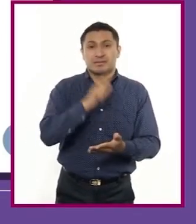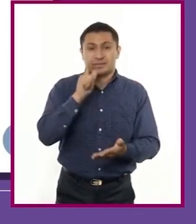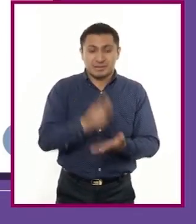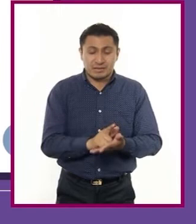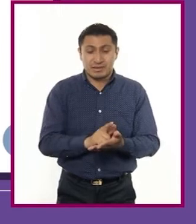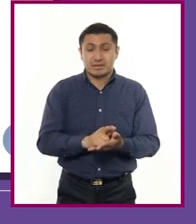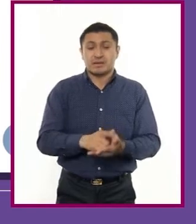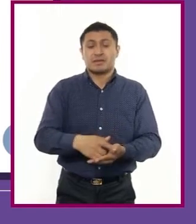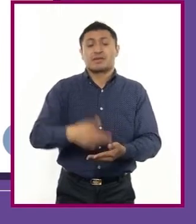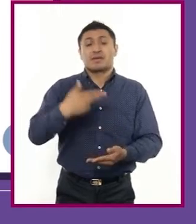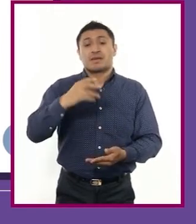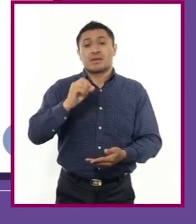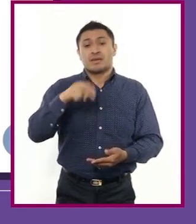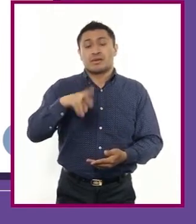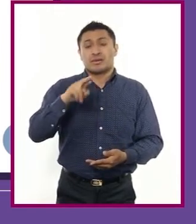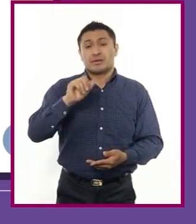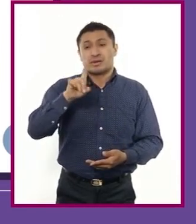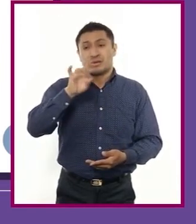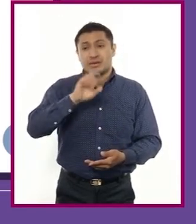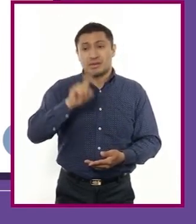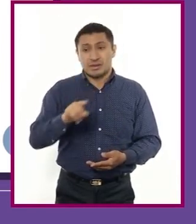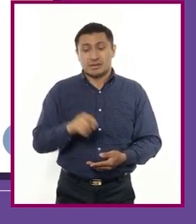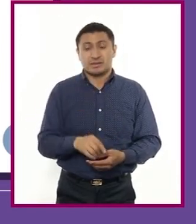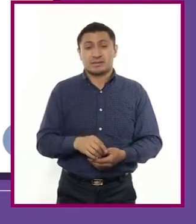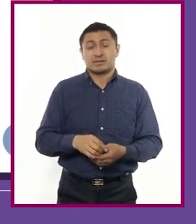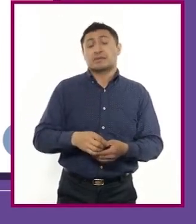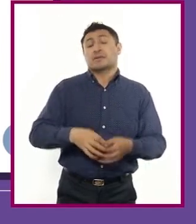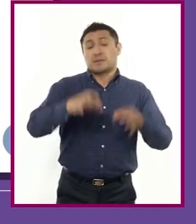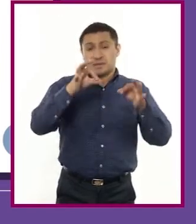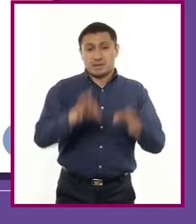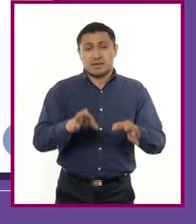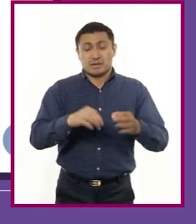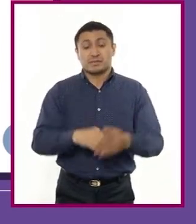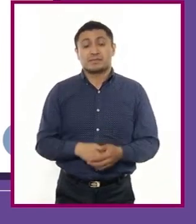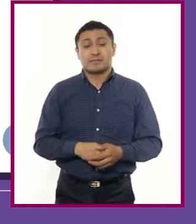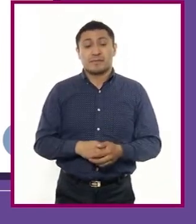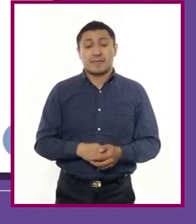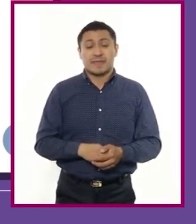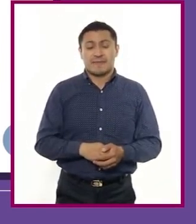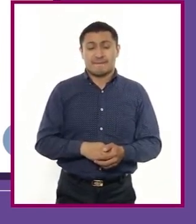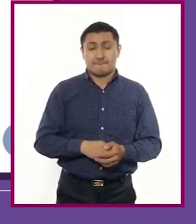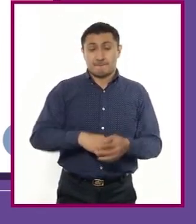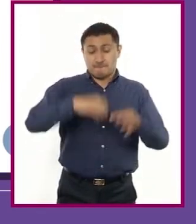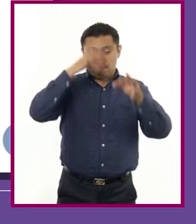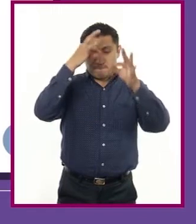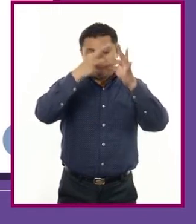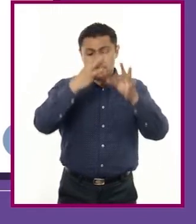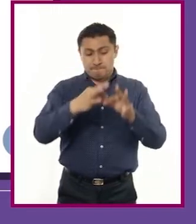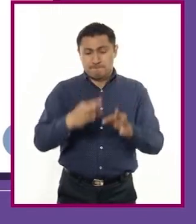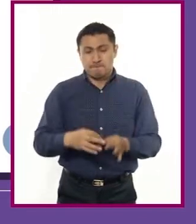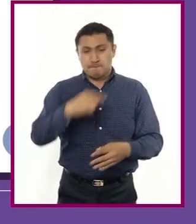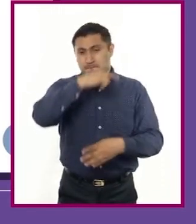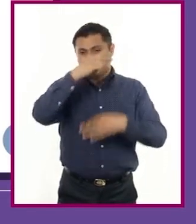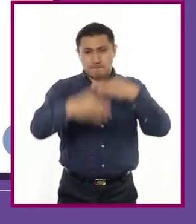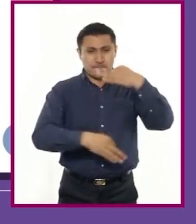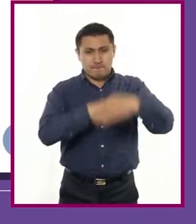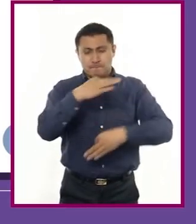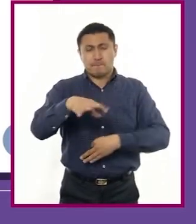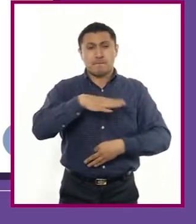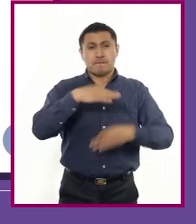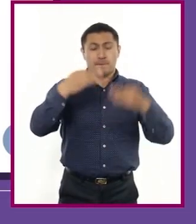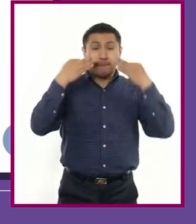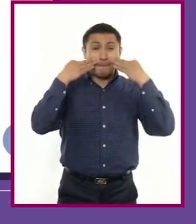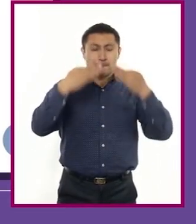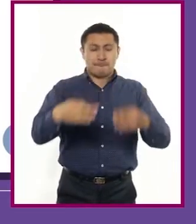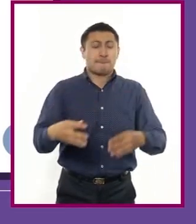honradez, lealtad, imparcialidad y eficiencia. Cumplir estos principios les permite mostrar en todo momento